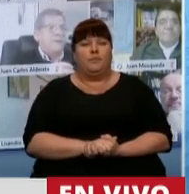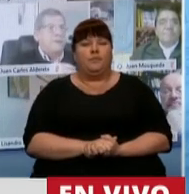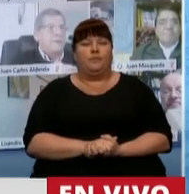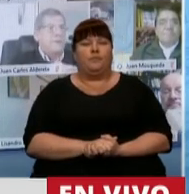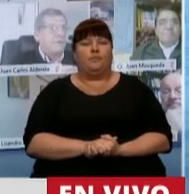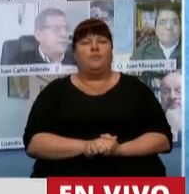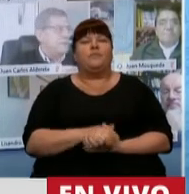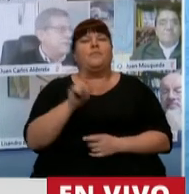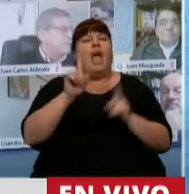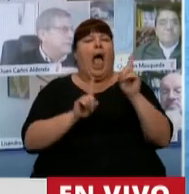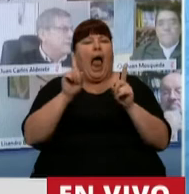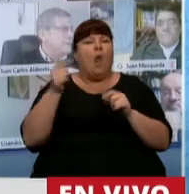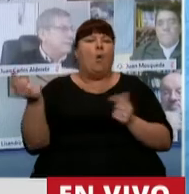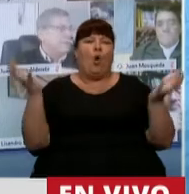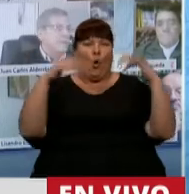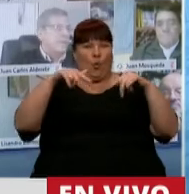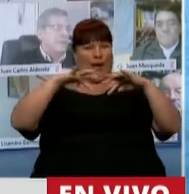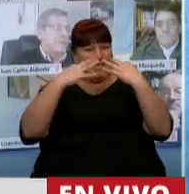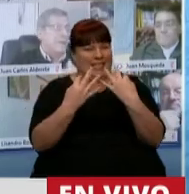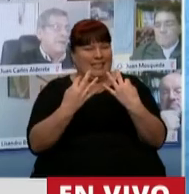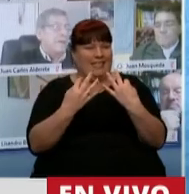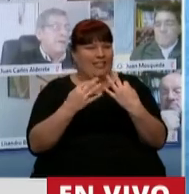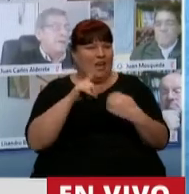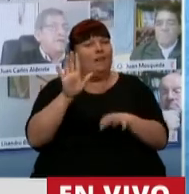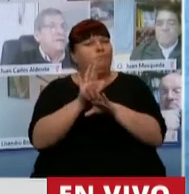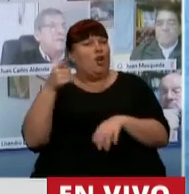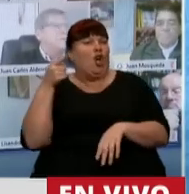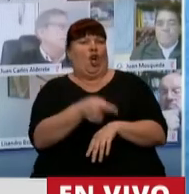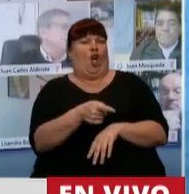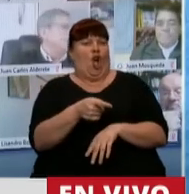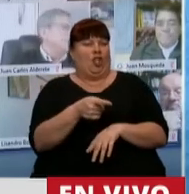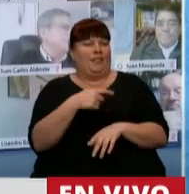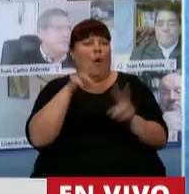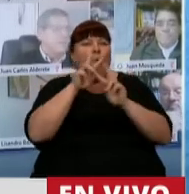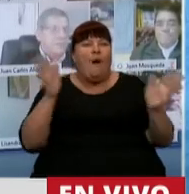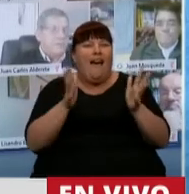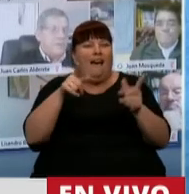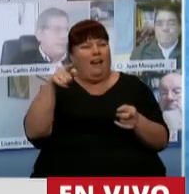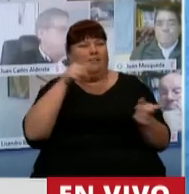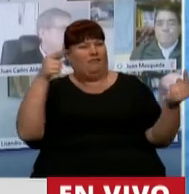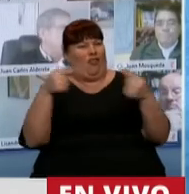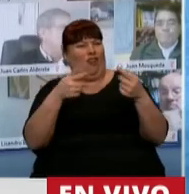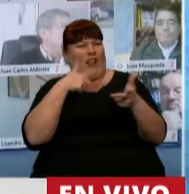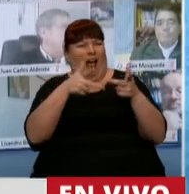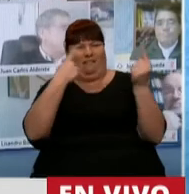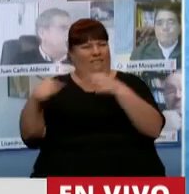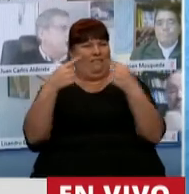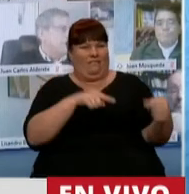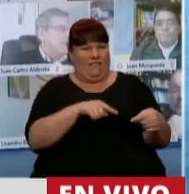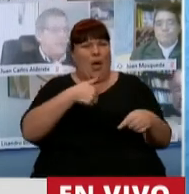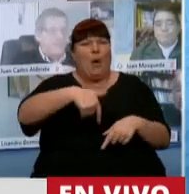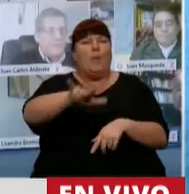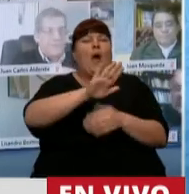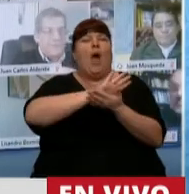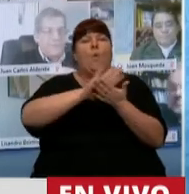Hoy, aquellos que vinieron al recinto justamente están en contra de lo que estamos pregonando y aquí se dijo. Va a venir una